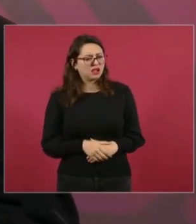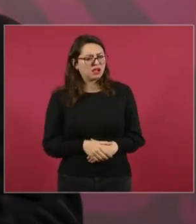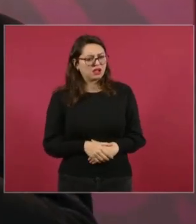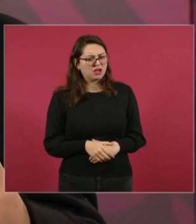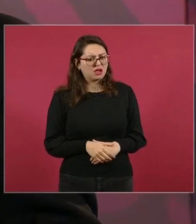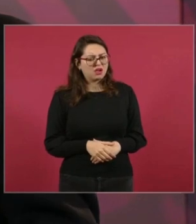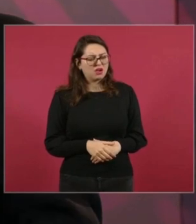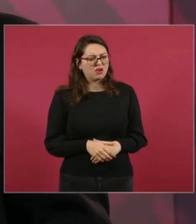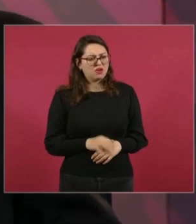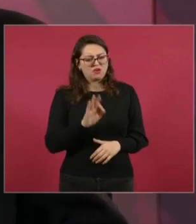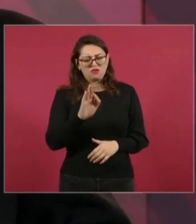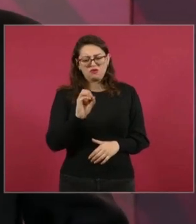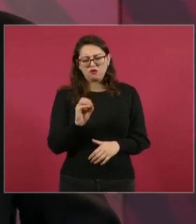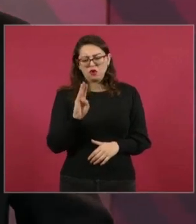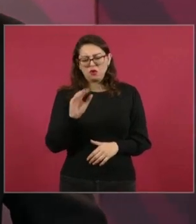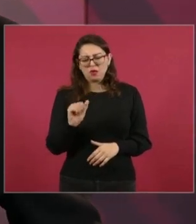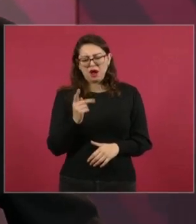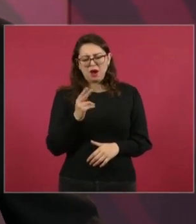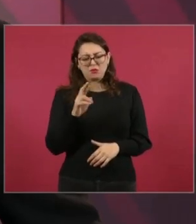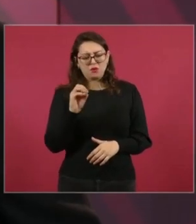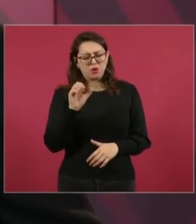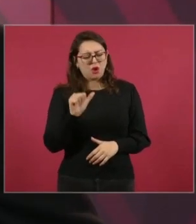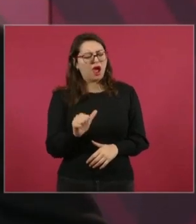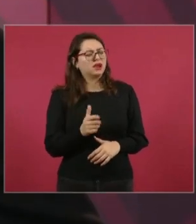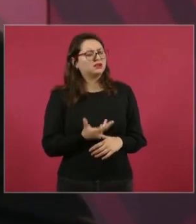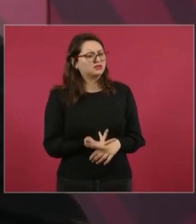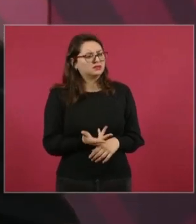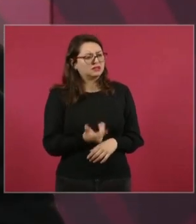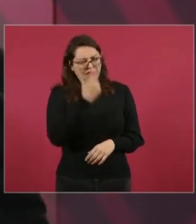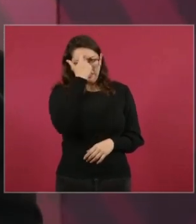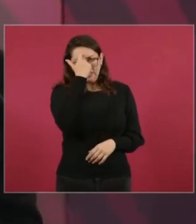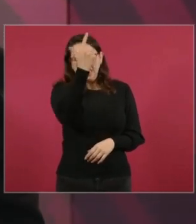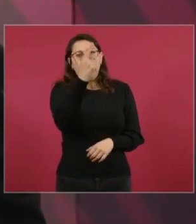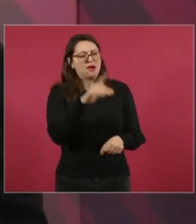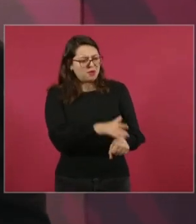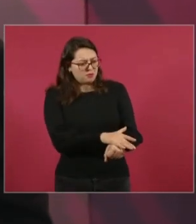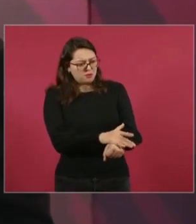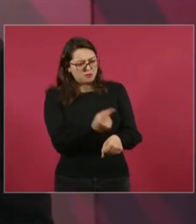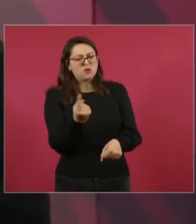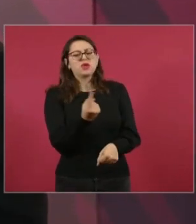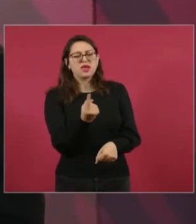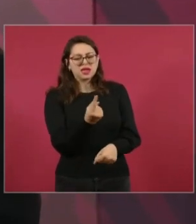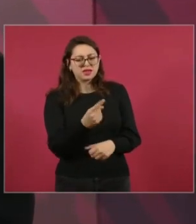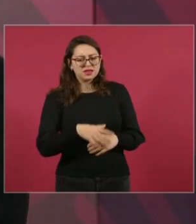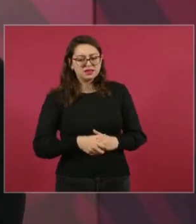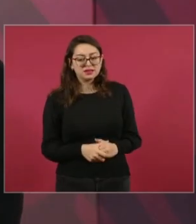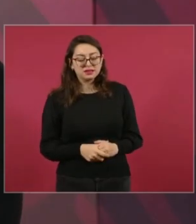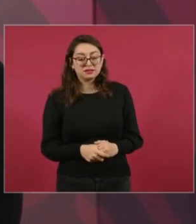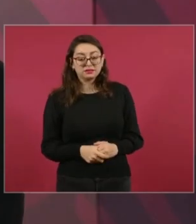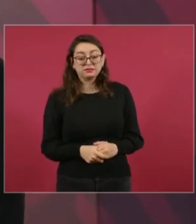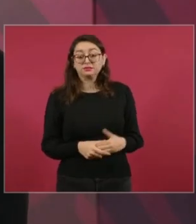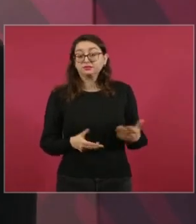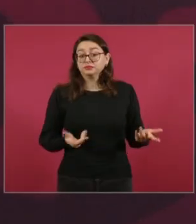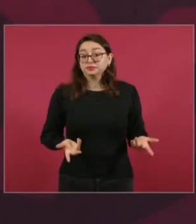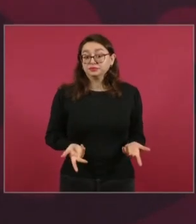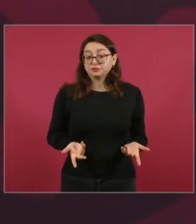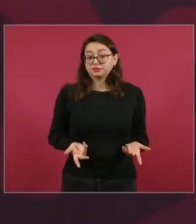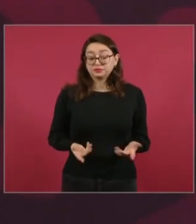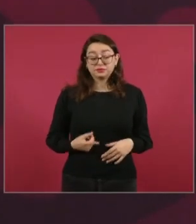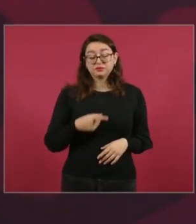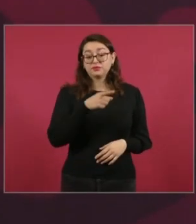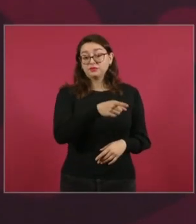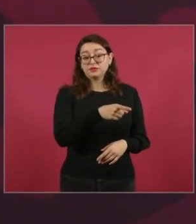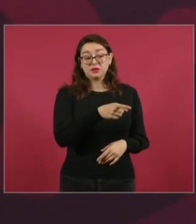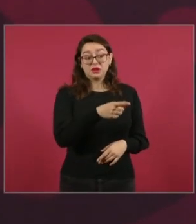expositor, como Aznar de